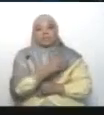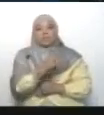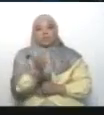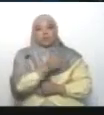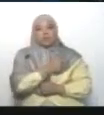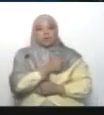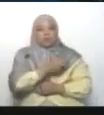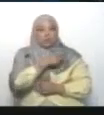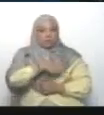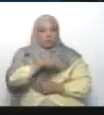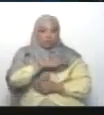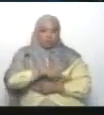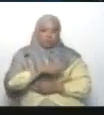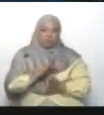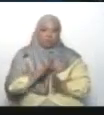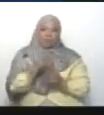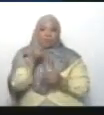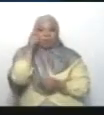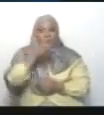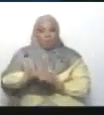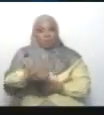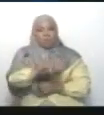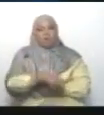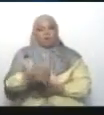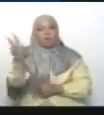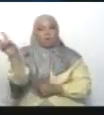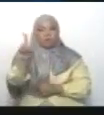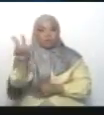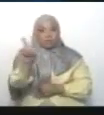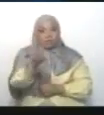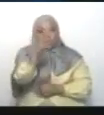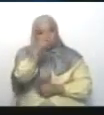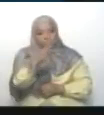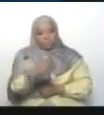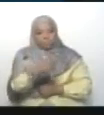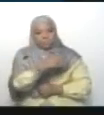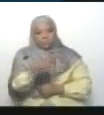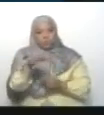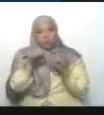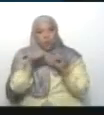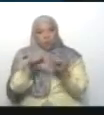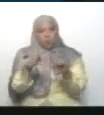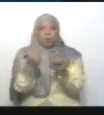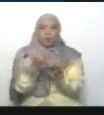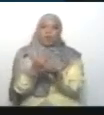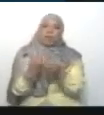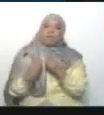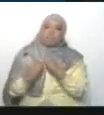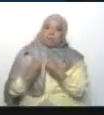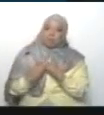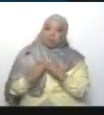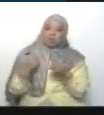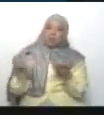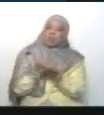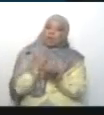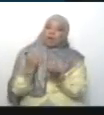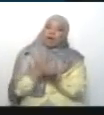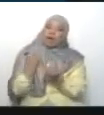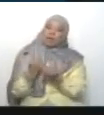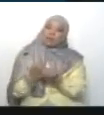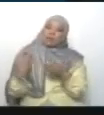Todopoderoso. Con las bendiciones del pueblo de Venezuela. Nosotros seguiremos vivos, trabajando,